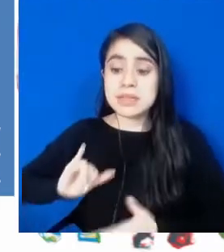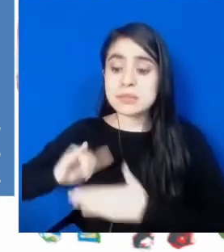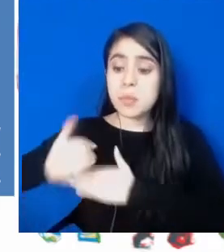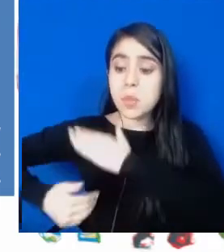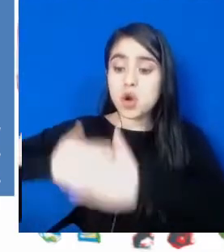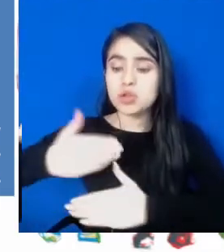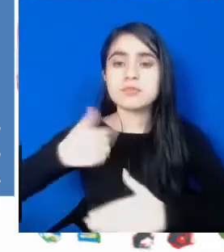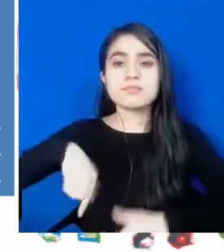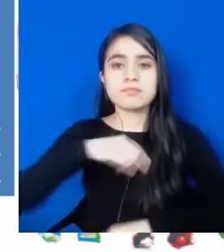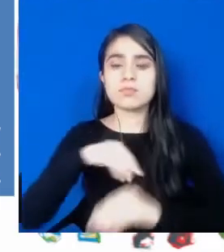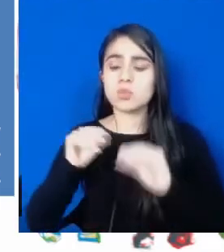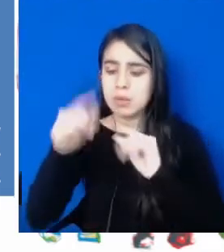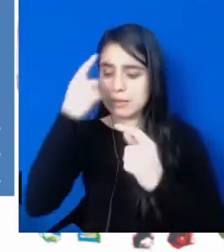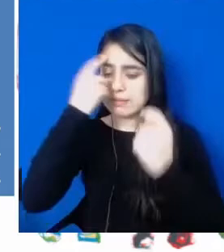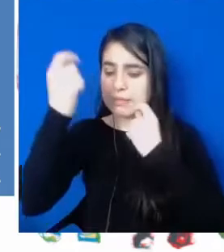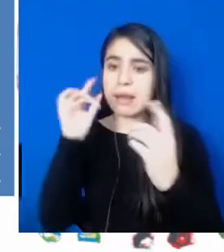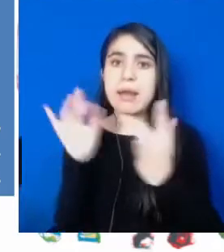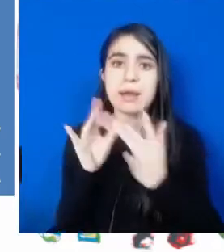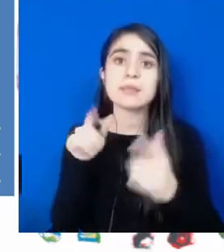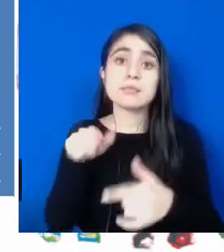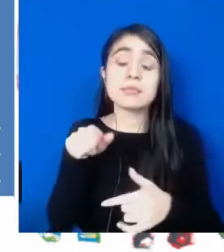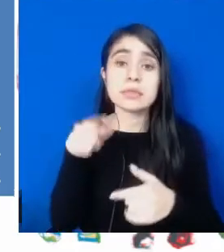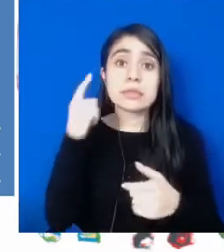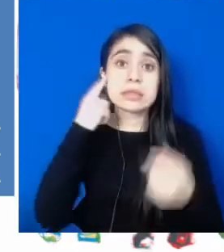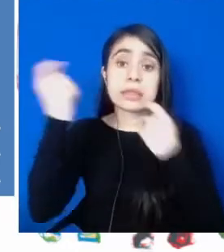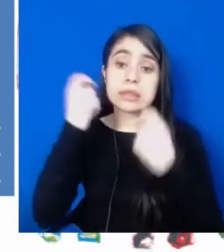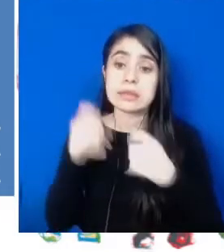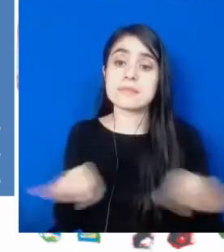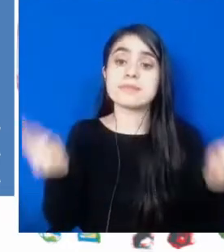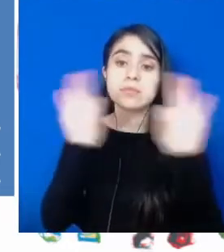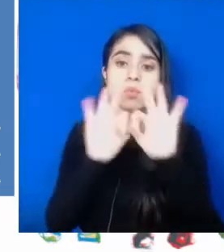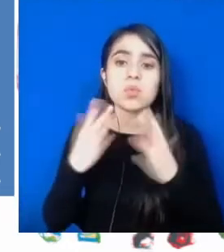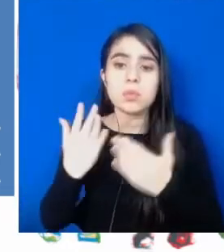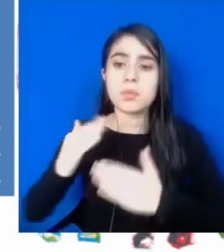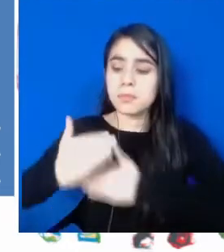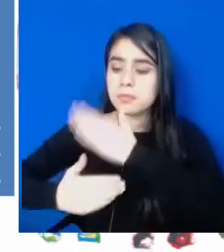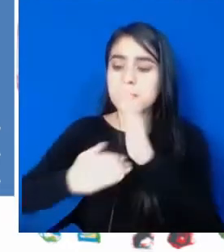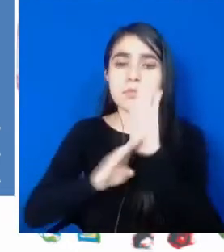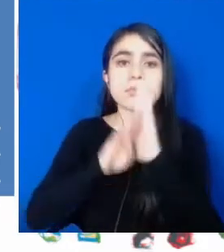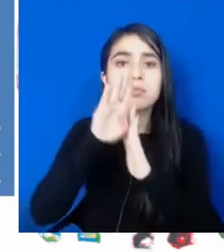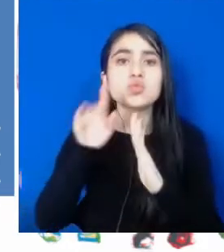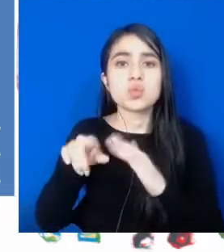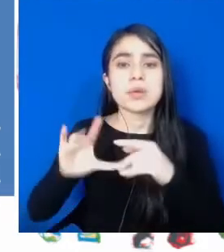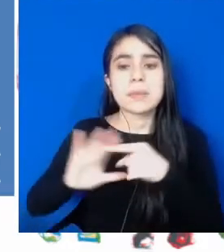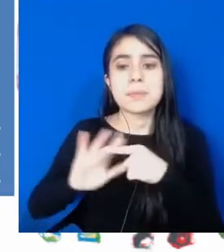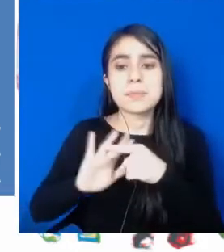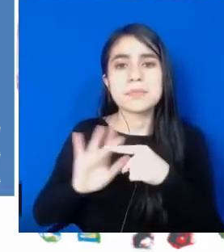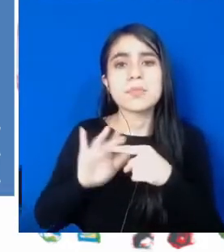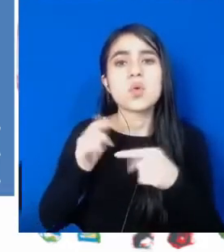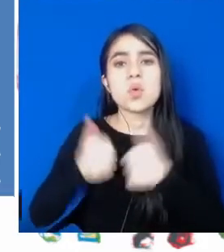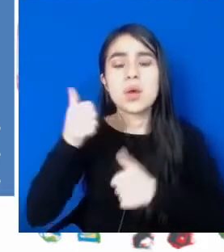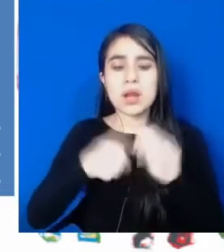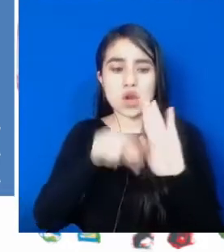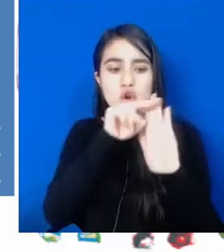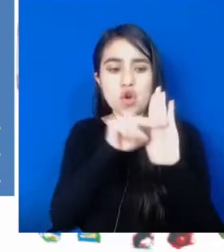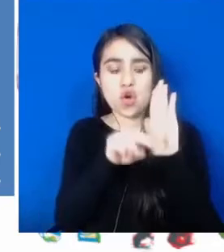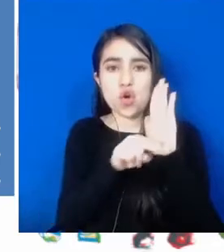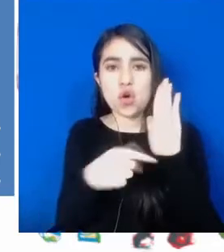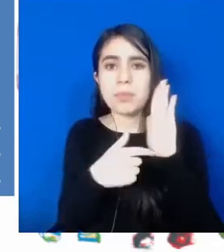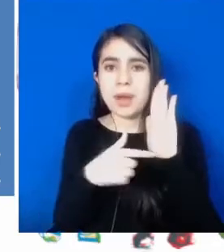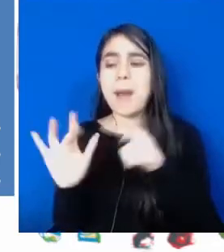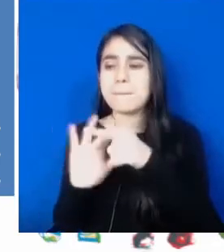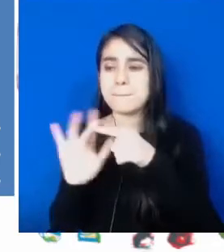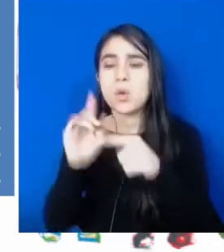ese proceso con esta importante estrategia. De gran importancia es el avance en la implementación de la